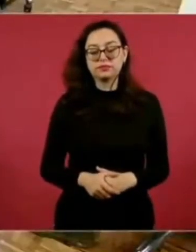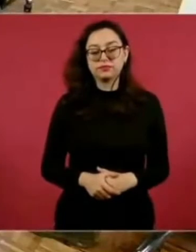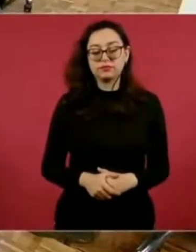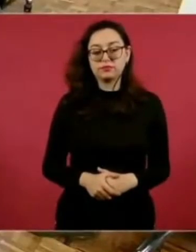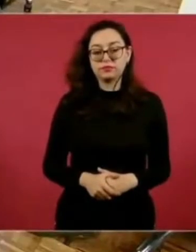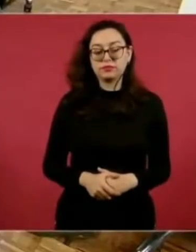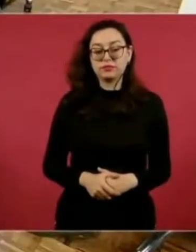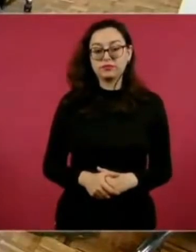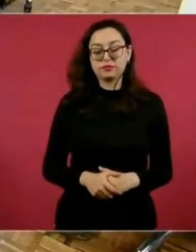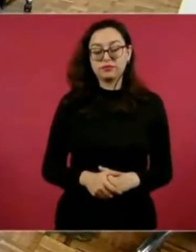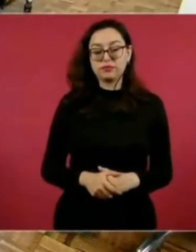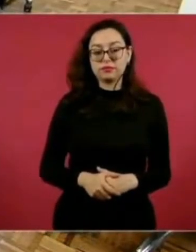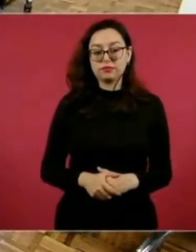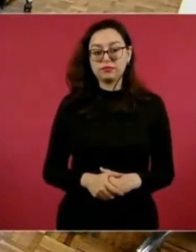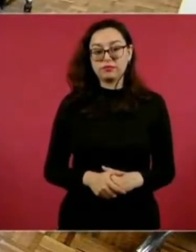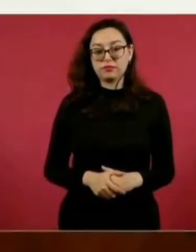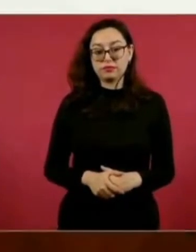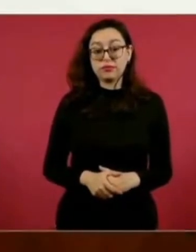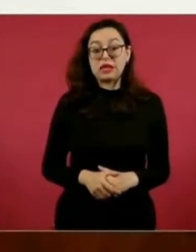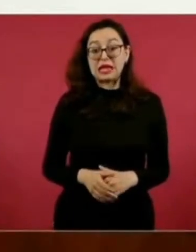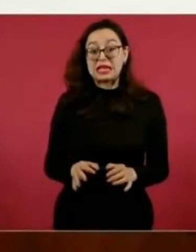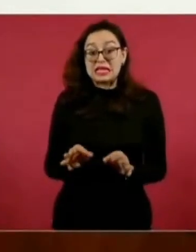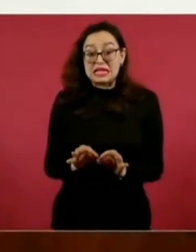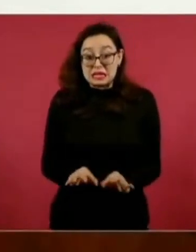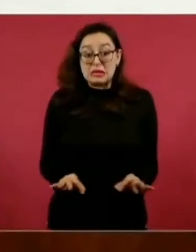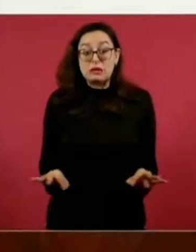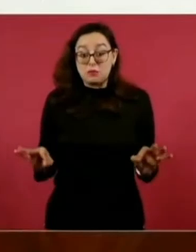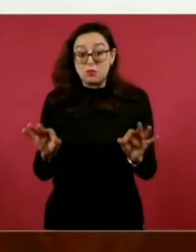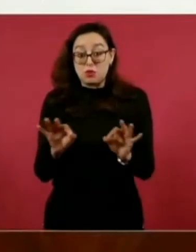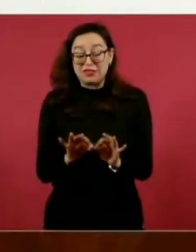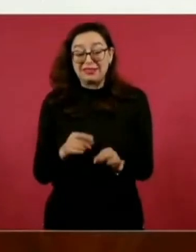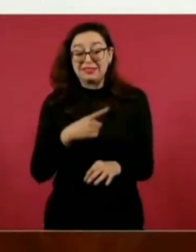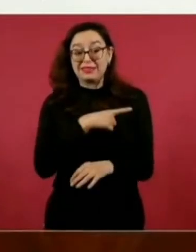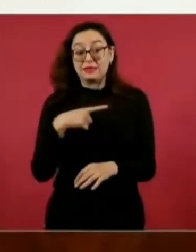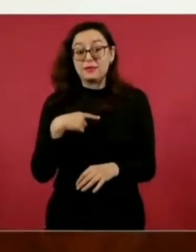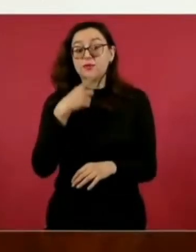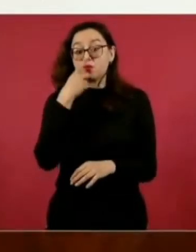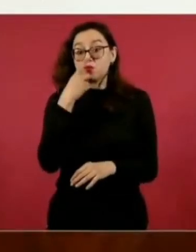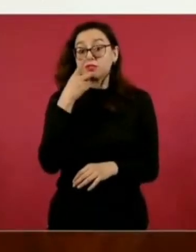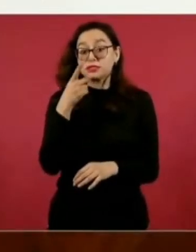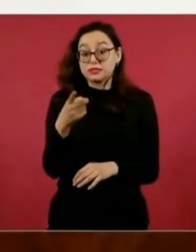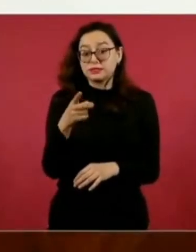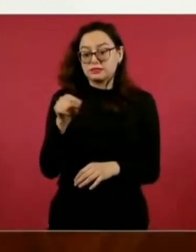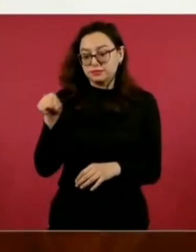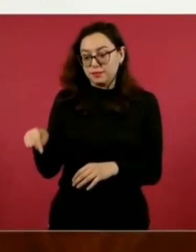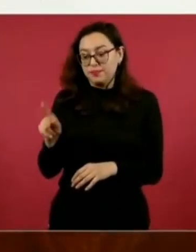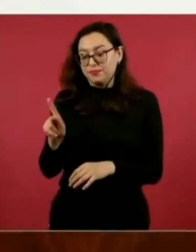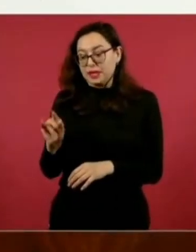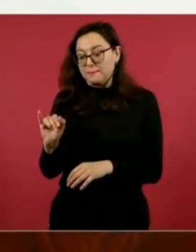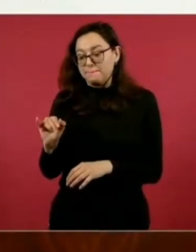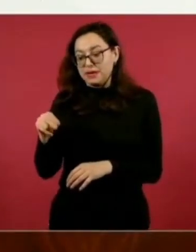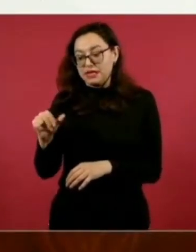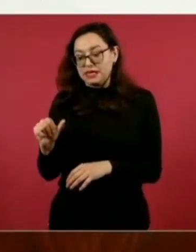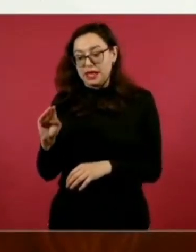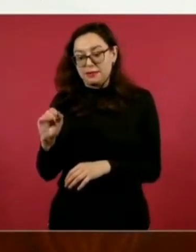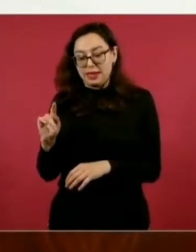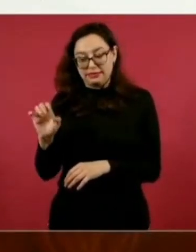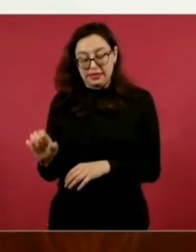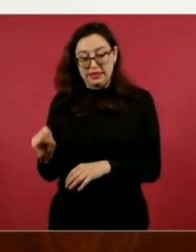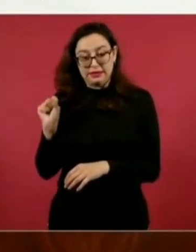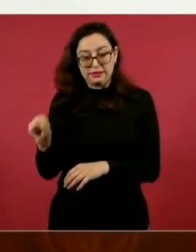importante, Laura, de los mineros de Pina Bete, ¿cuántos están